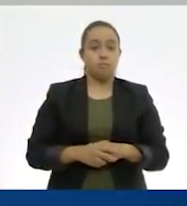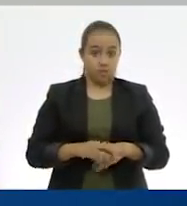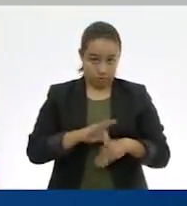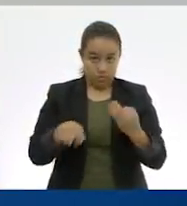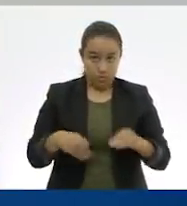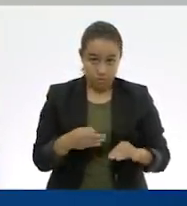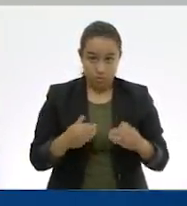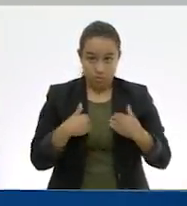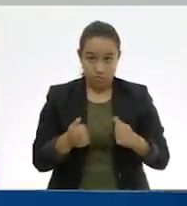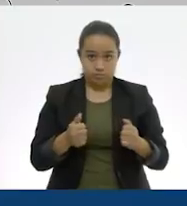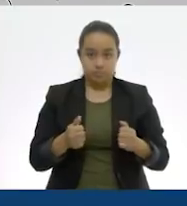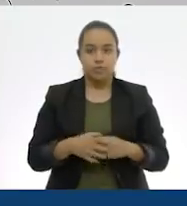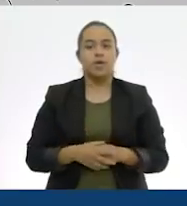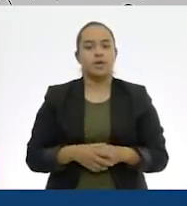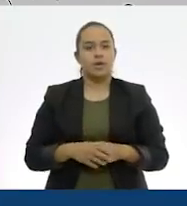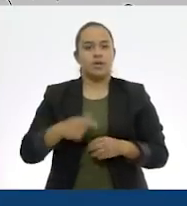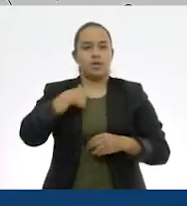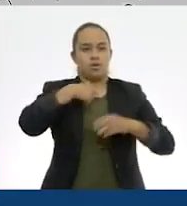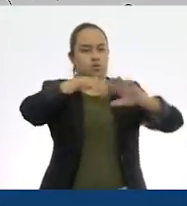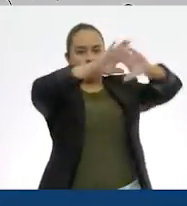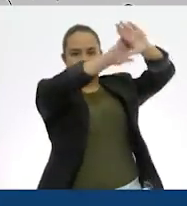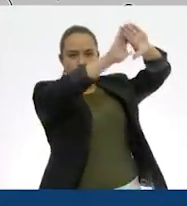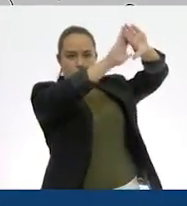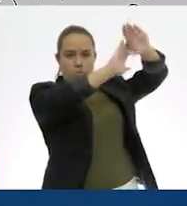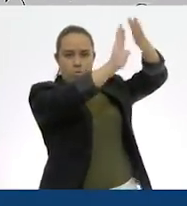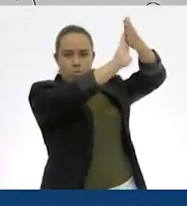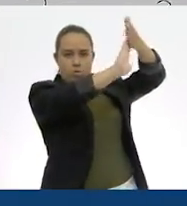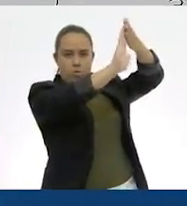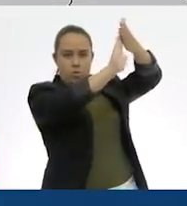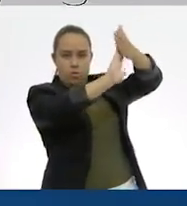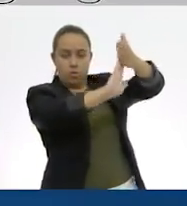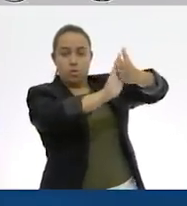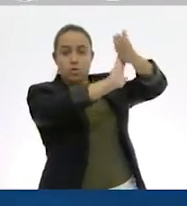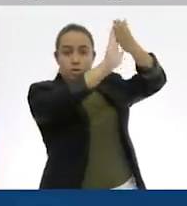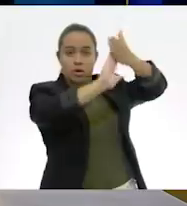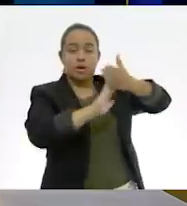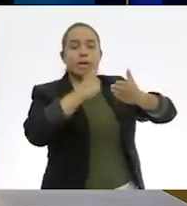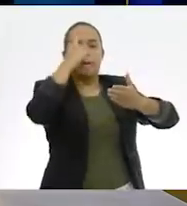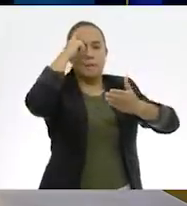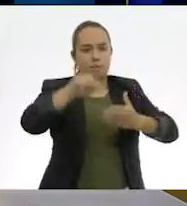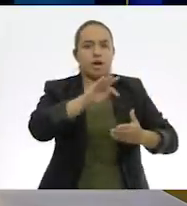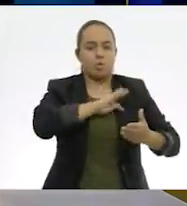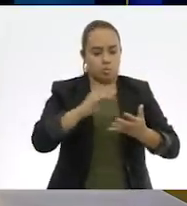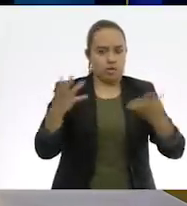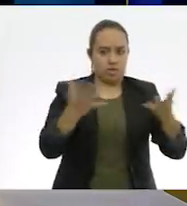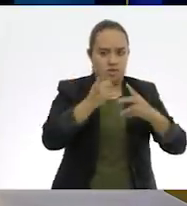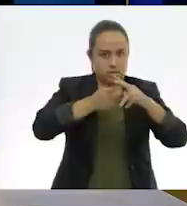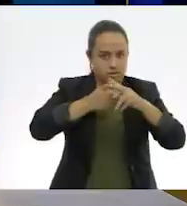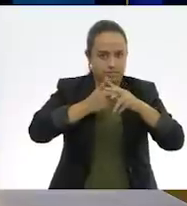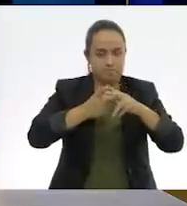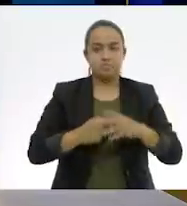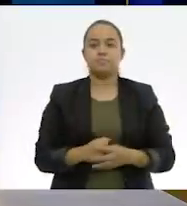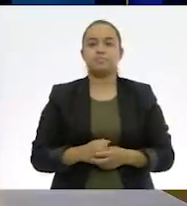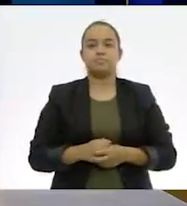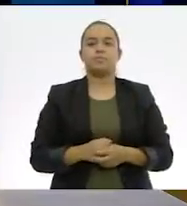¿todos hasta ahí? Sí. Voy a borrar la parte de arriba para poder hacer el procedimiento. Sí. Pero estoy